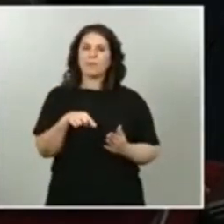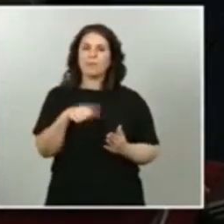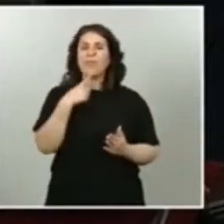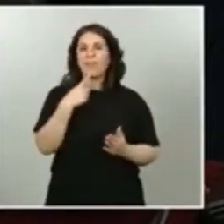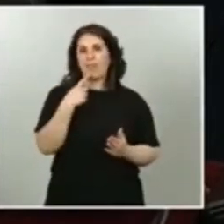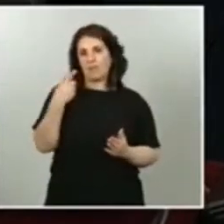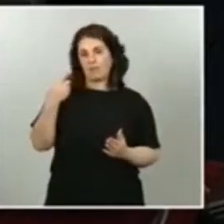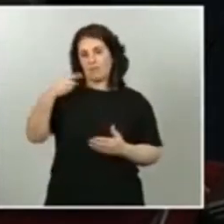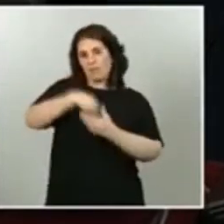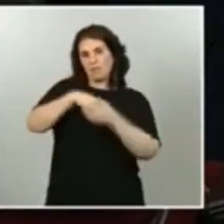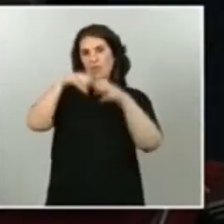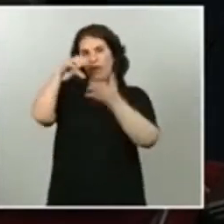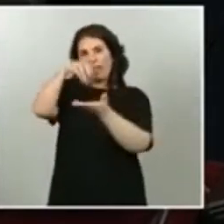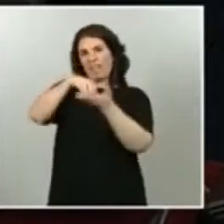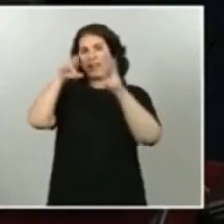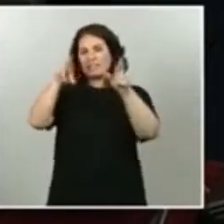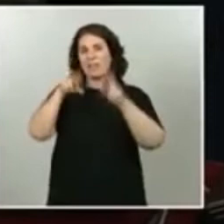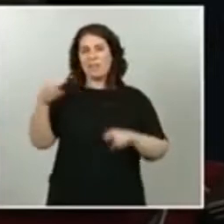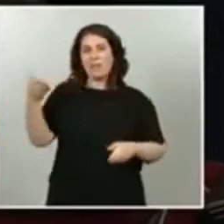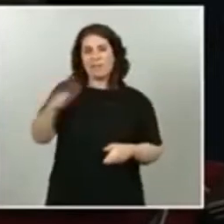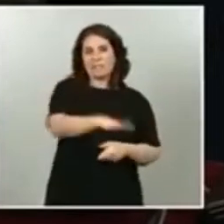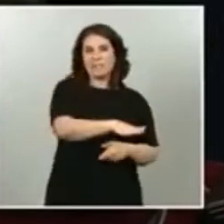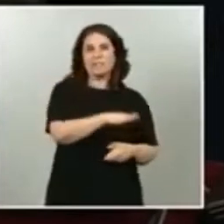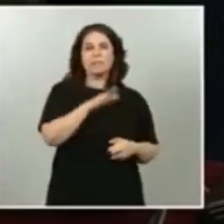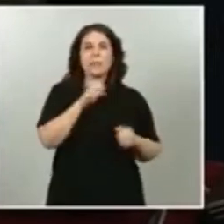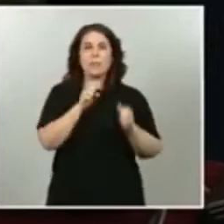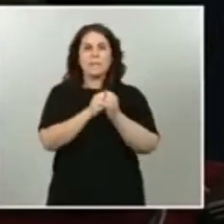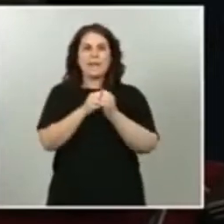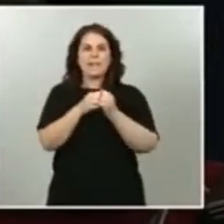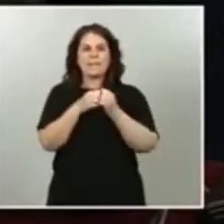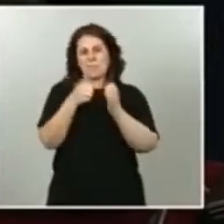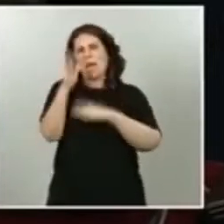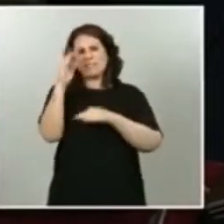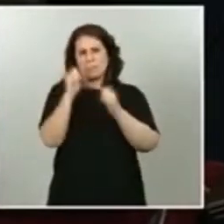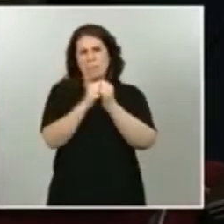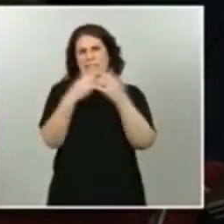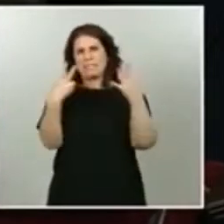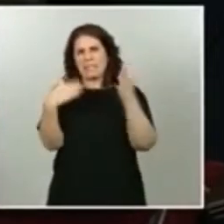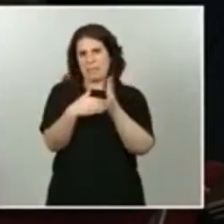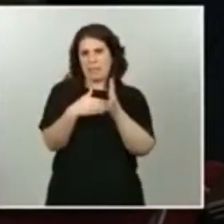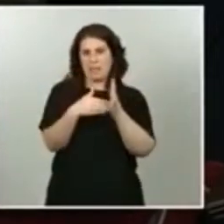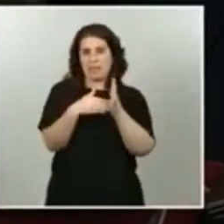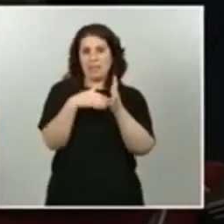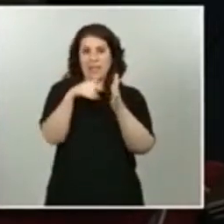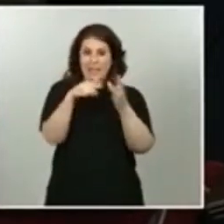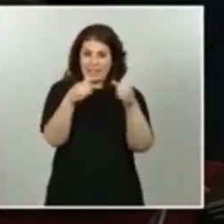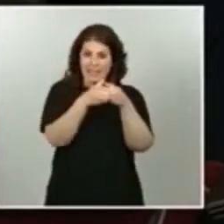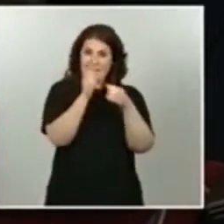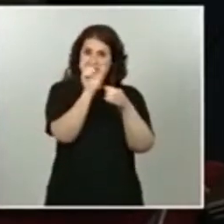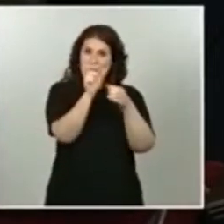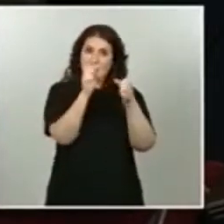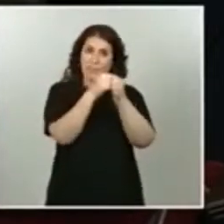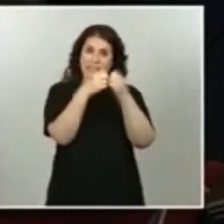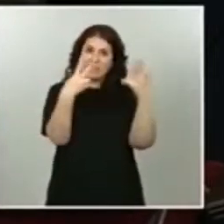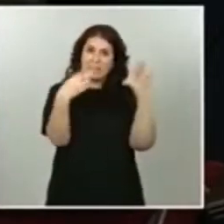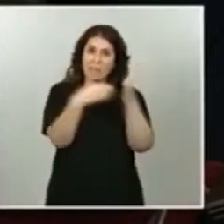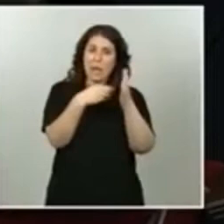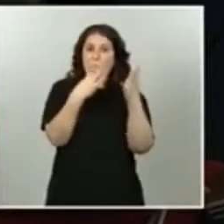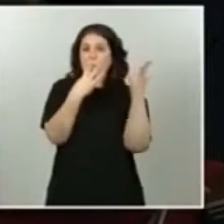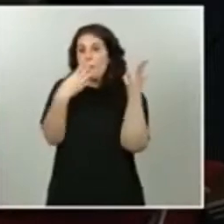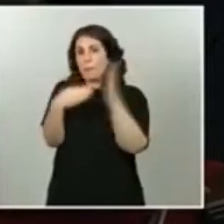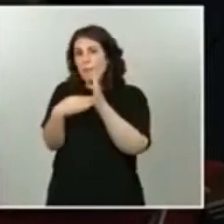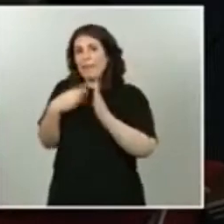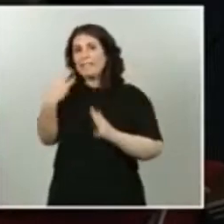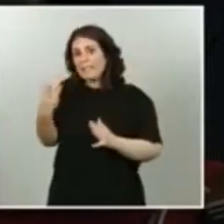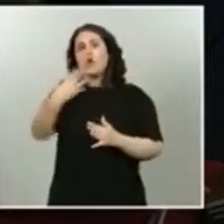Son más de 27.000, de los cuales 9.003 son casos confirmados por COVID. Quería